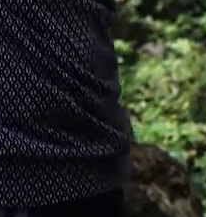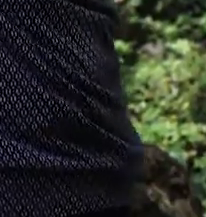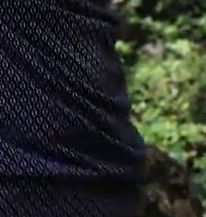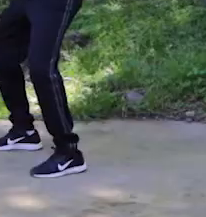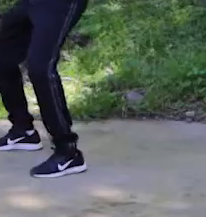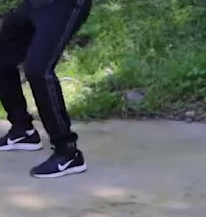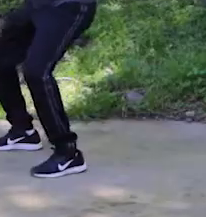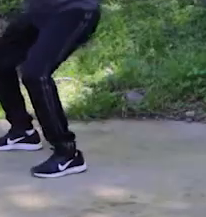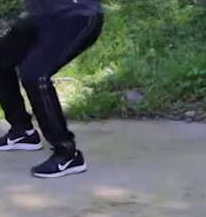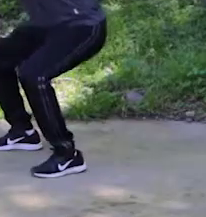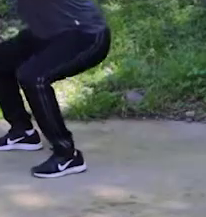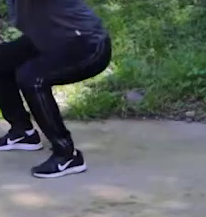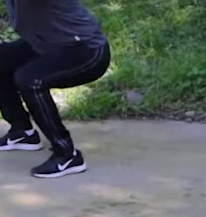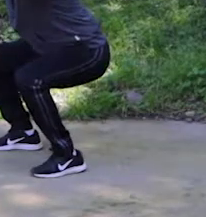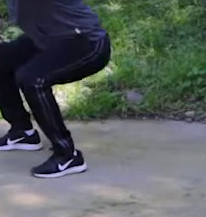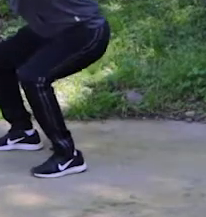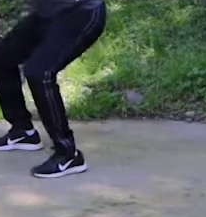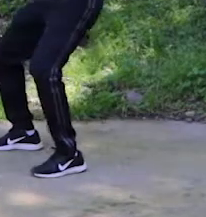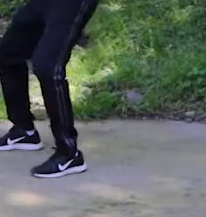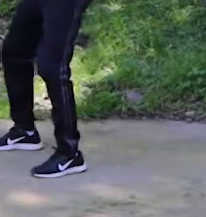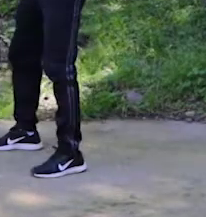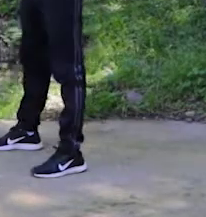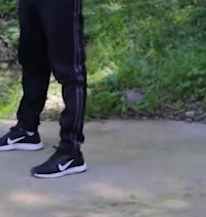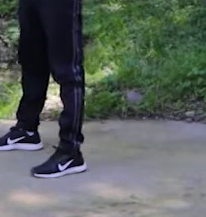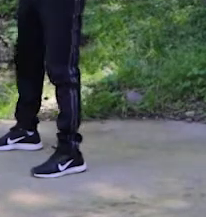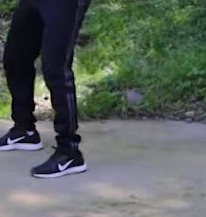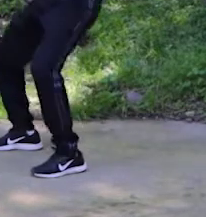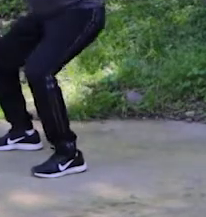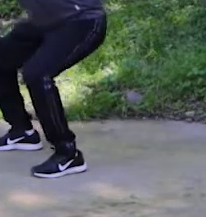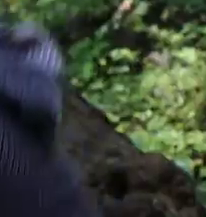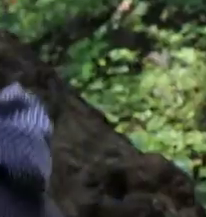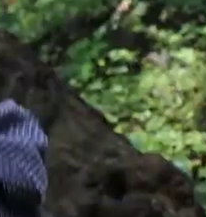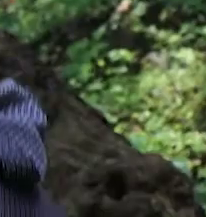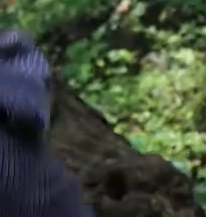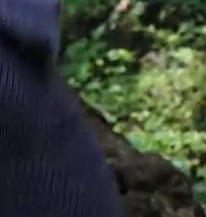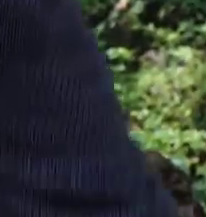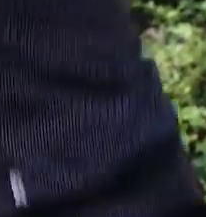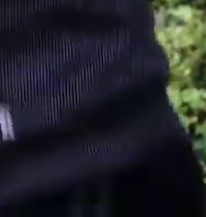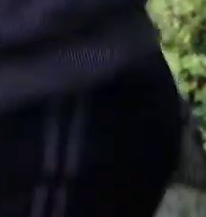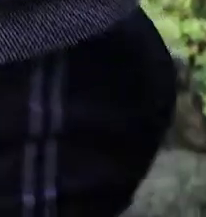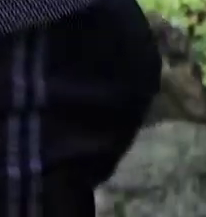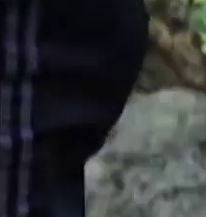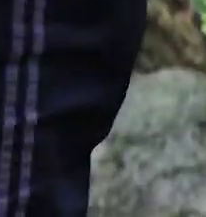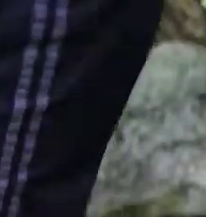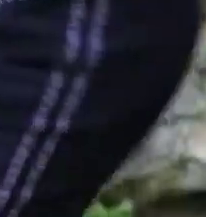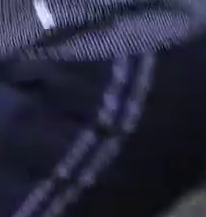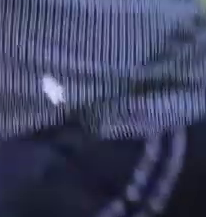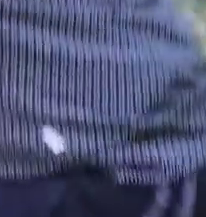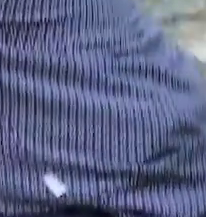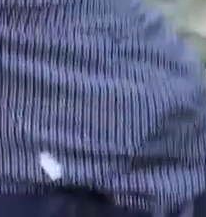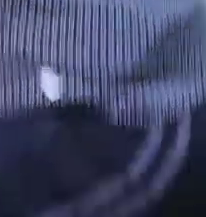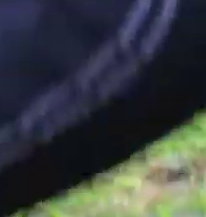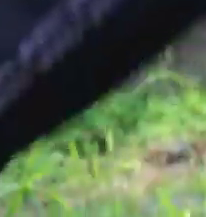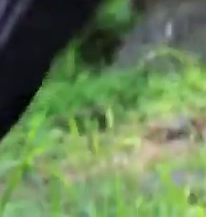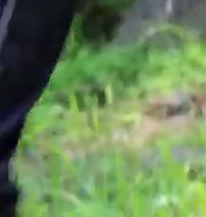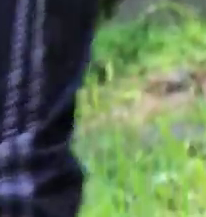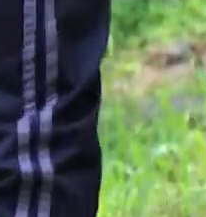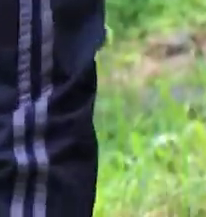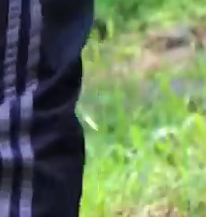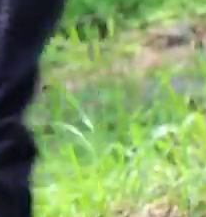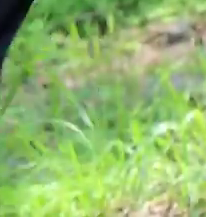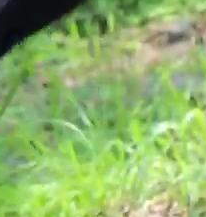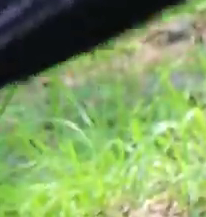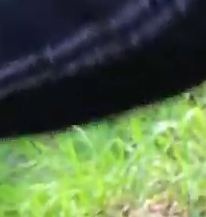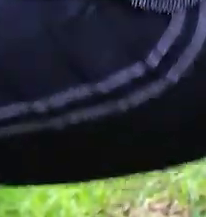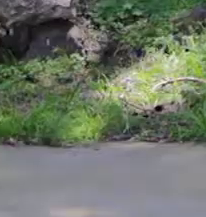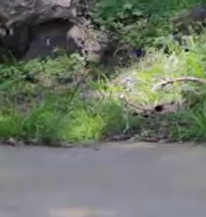y bajamos. Flexionamos rodilla. Noventa. Bien. Exactamente. Arriba.